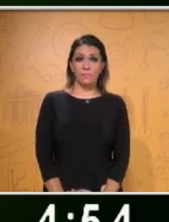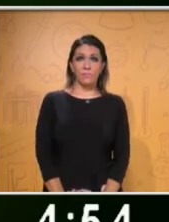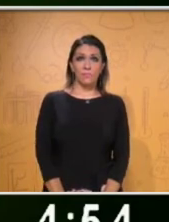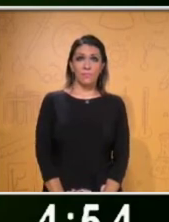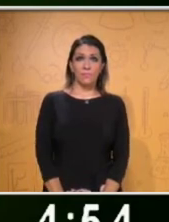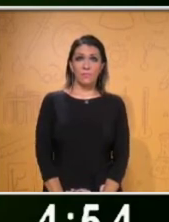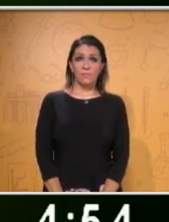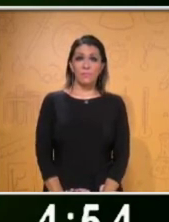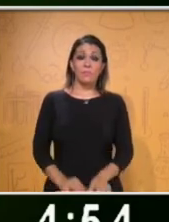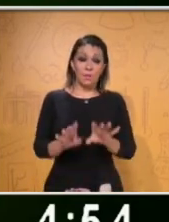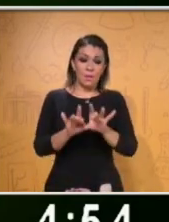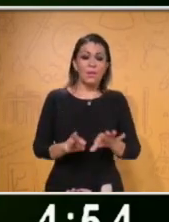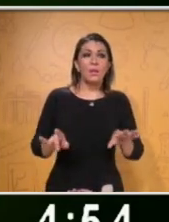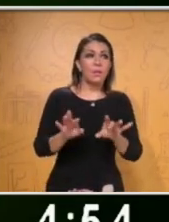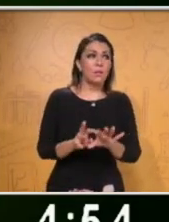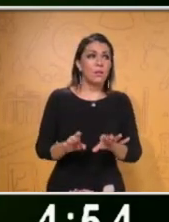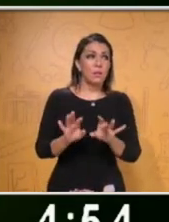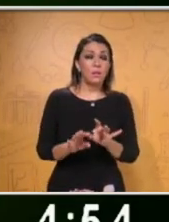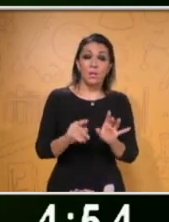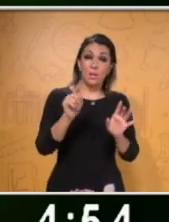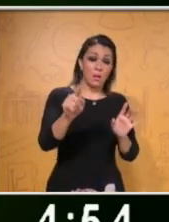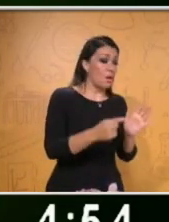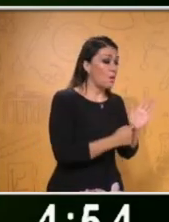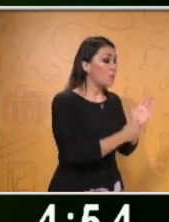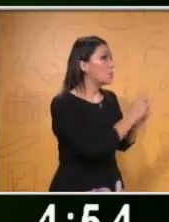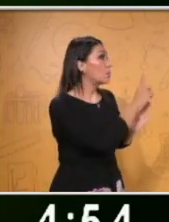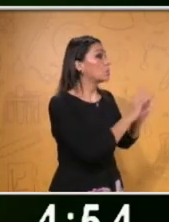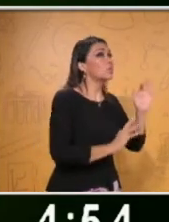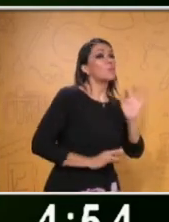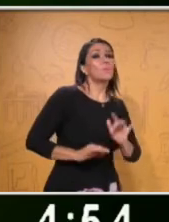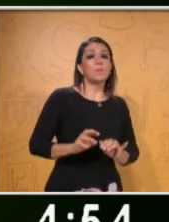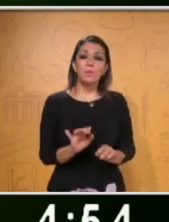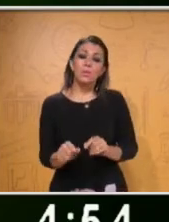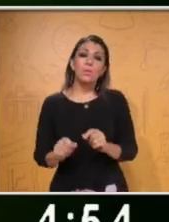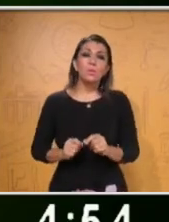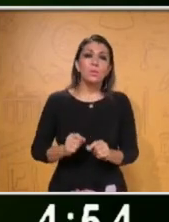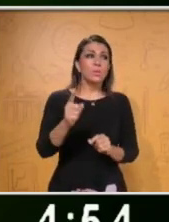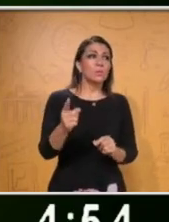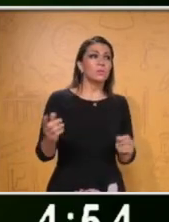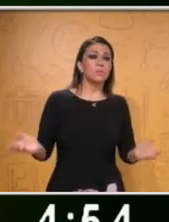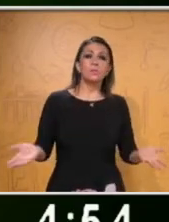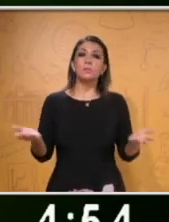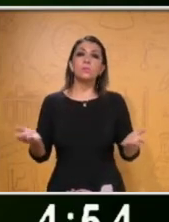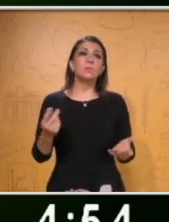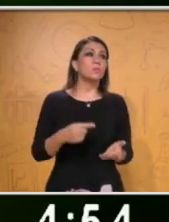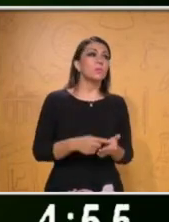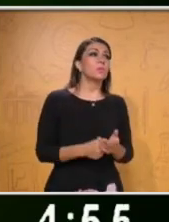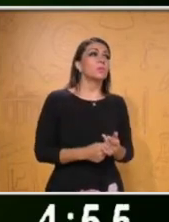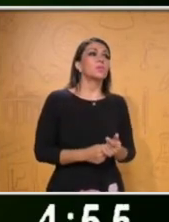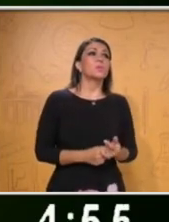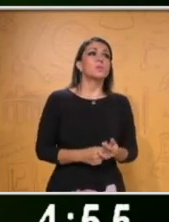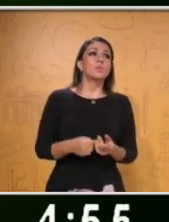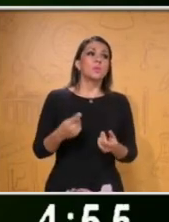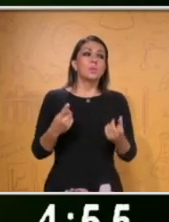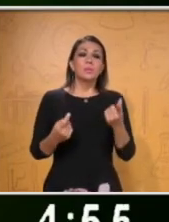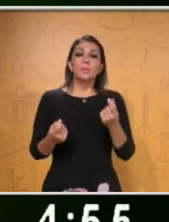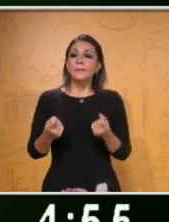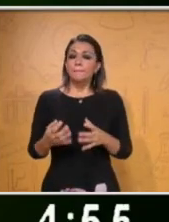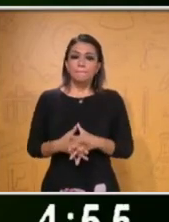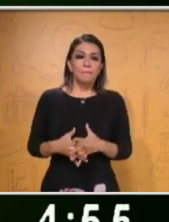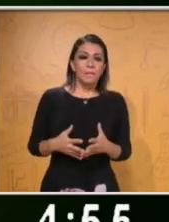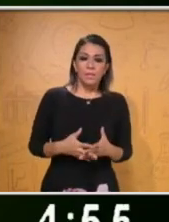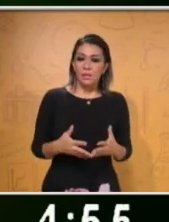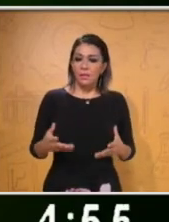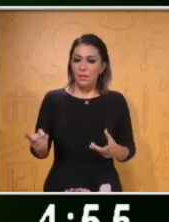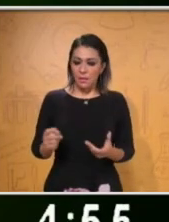En la computadora, en nuestras casas, en los mercados y prácticamente en todo, hay una mínima parte hecha de plástico. El